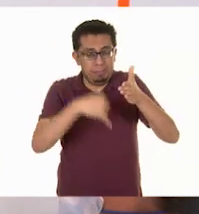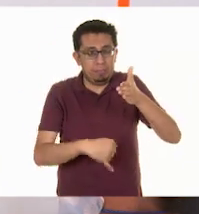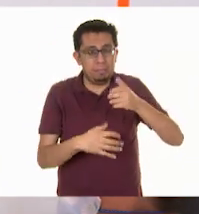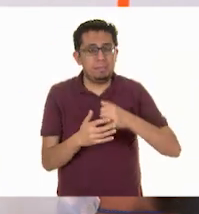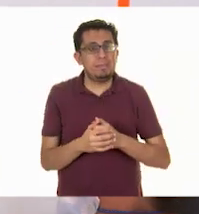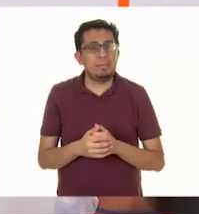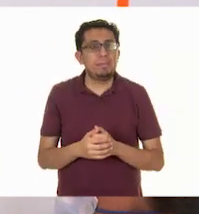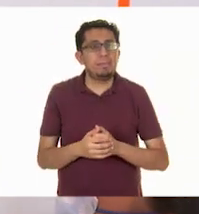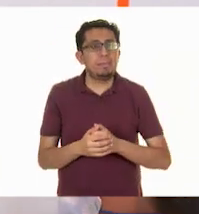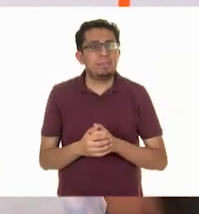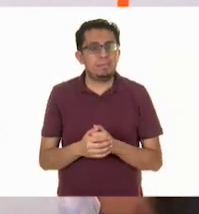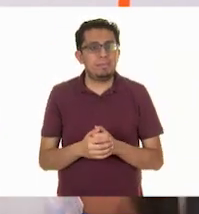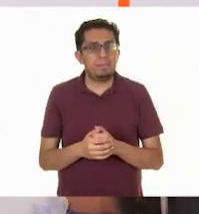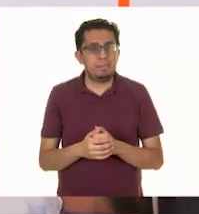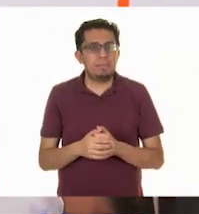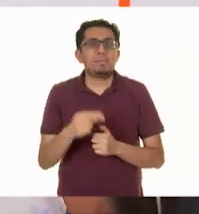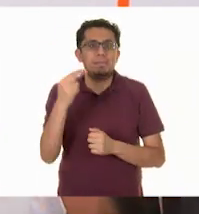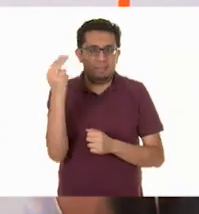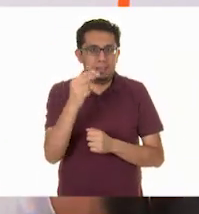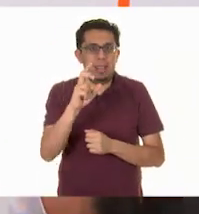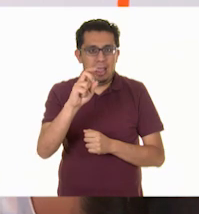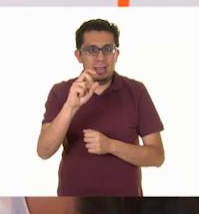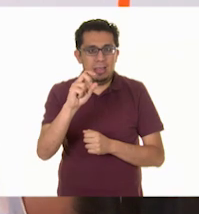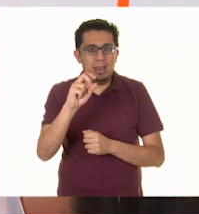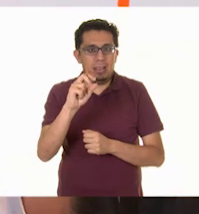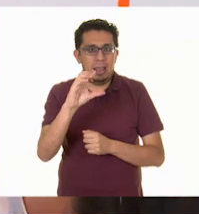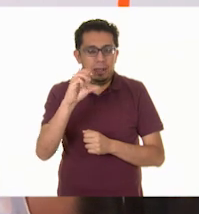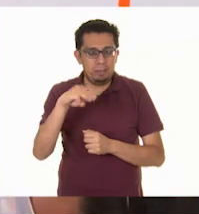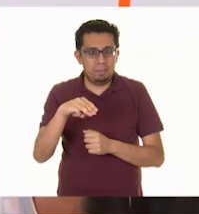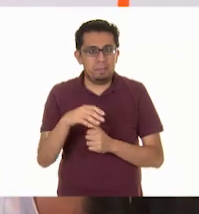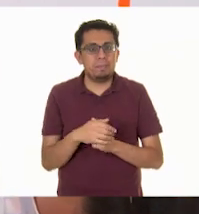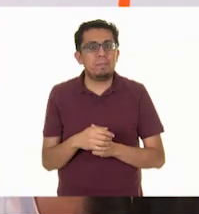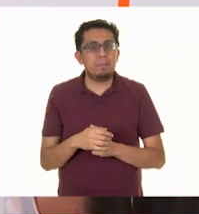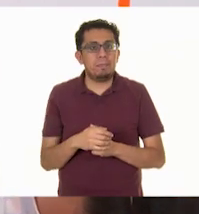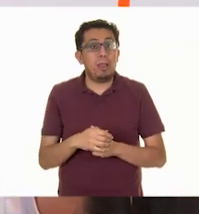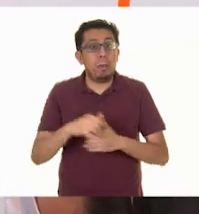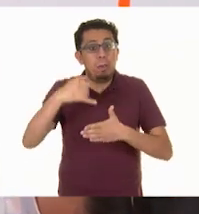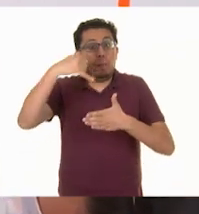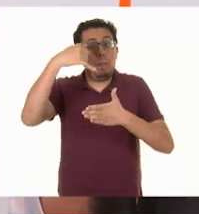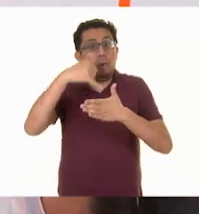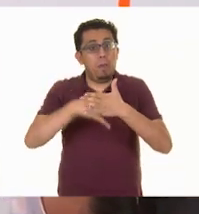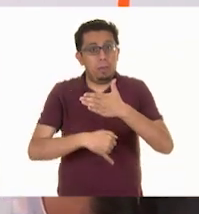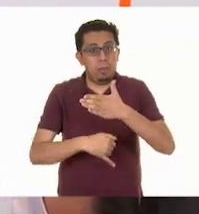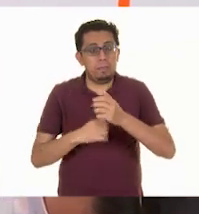Maceta de 30 centímetros. Muy bien. De profundidad.